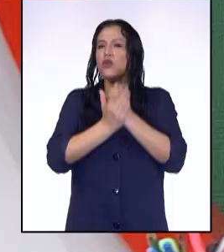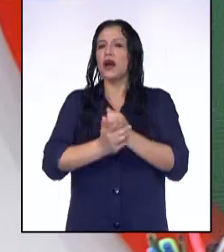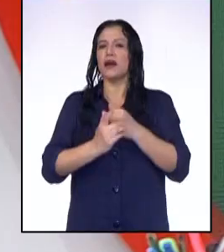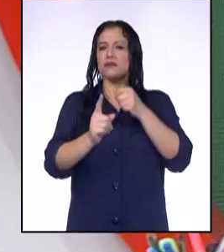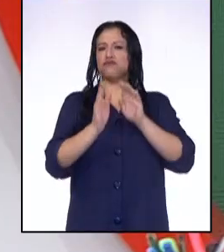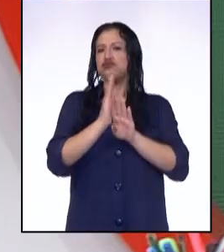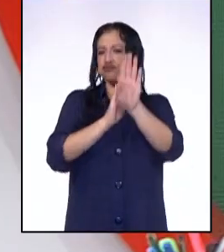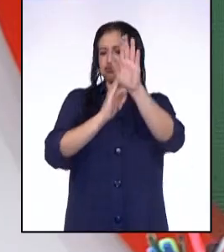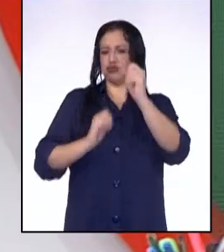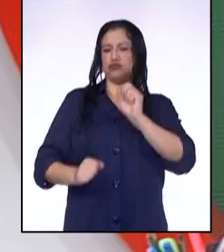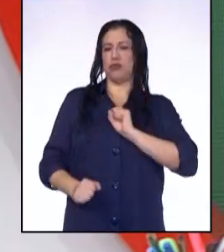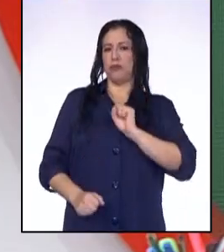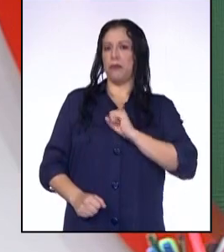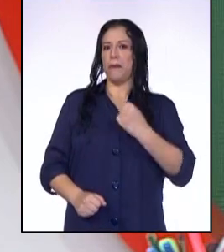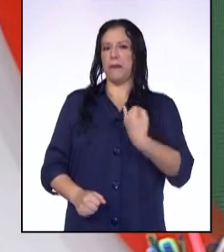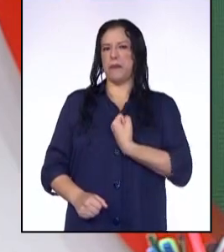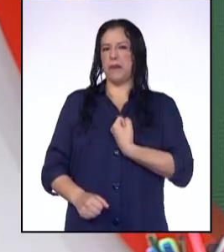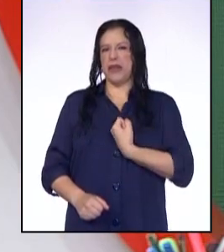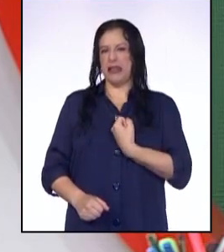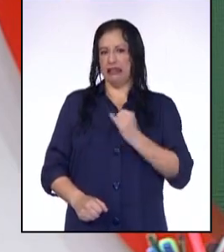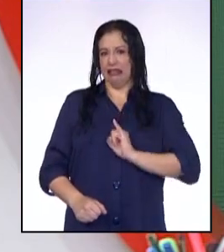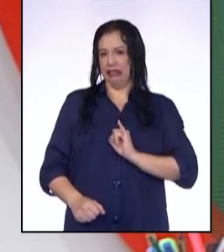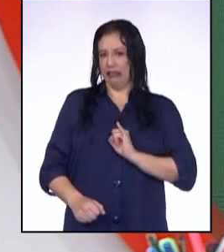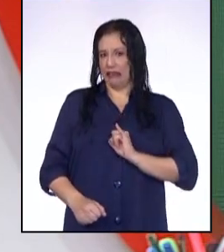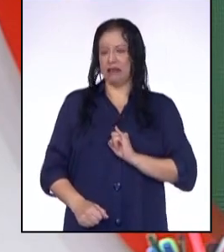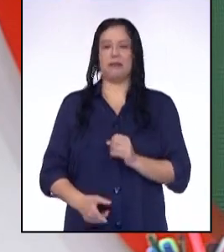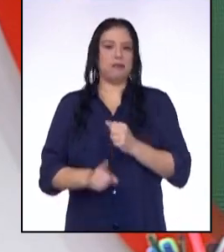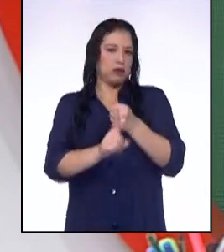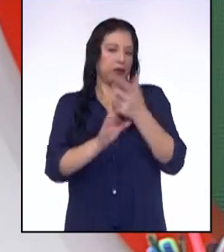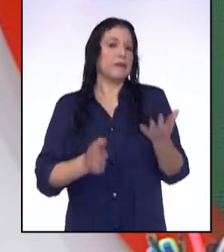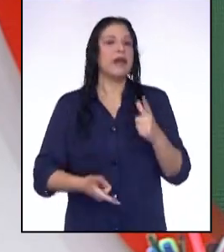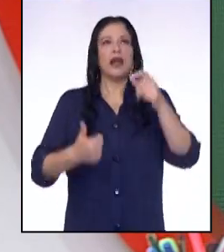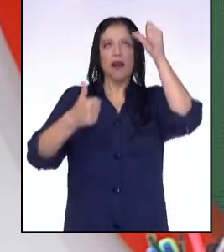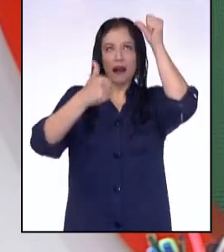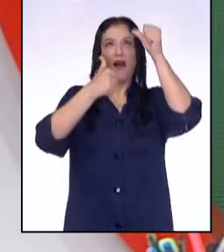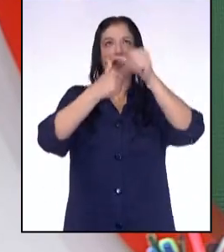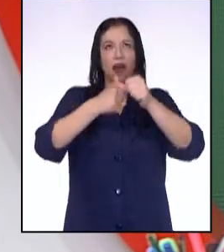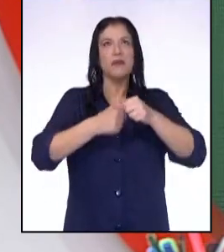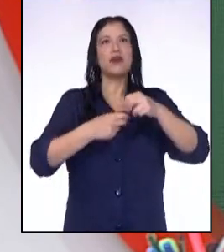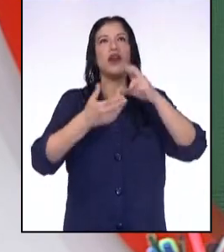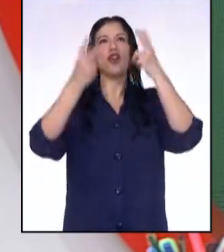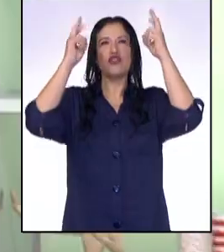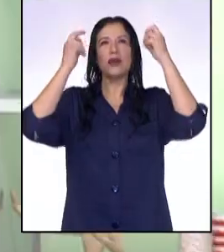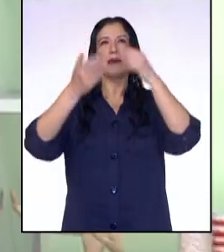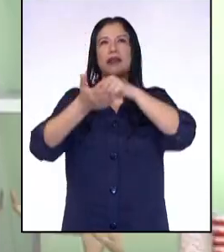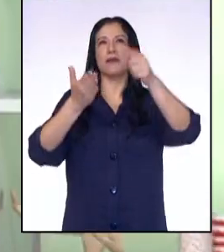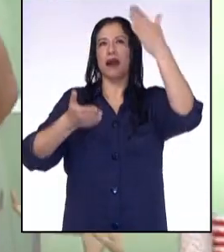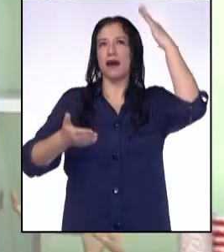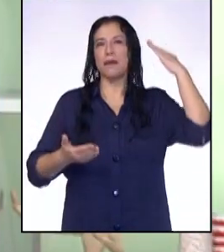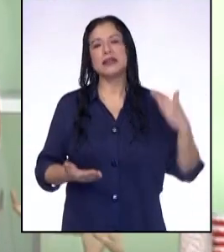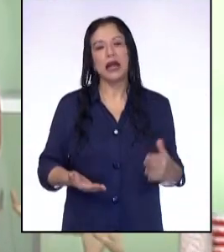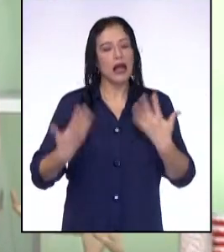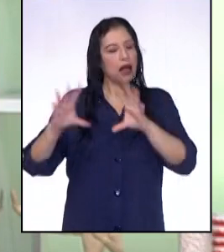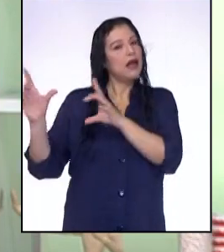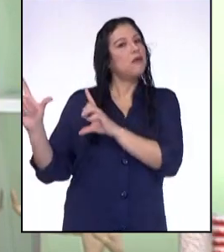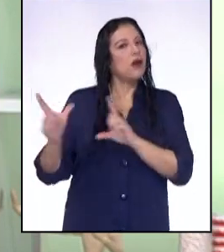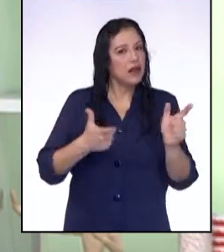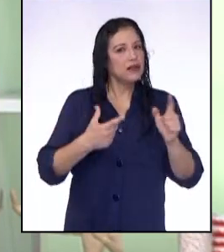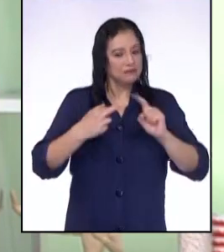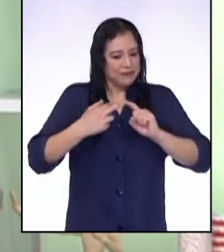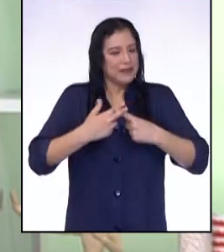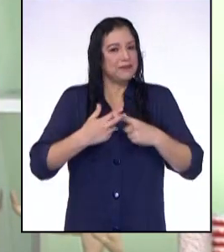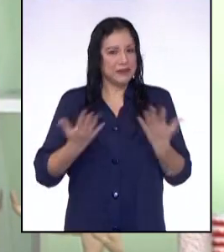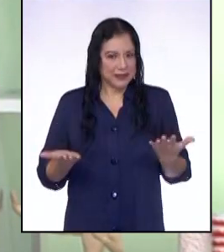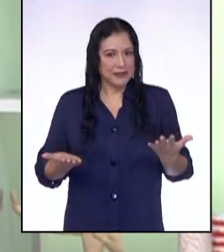propia. Justo hablaba con Junior sobre eso. Y recordamos los temas que reflexionamos la semana pasada. Ya estamos listos para comenzar,